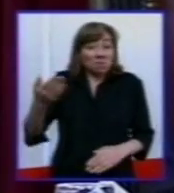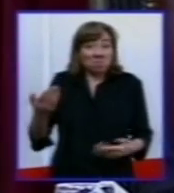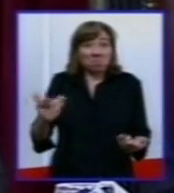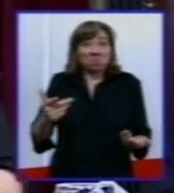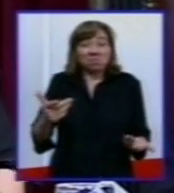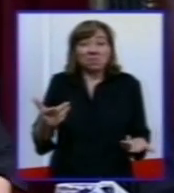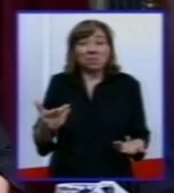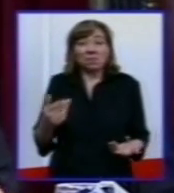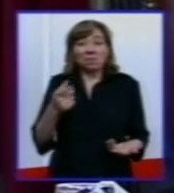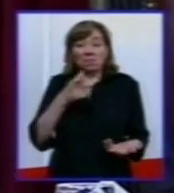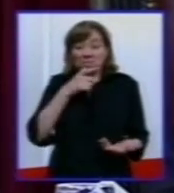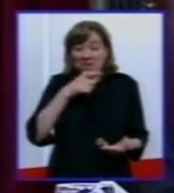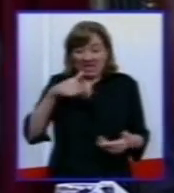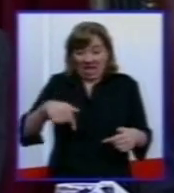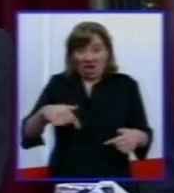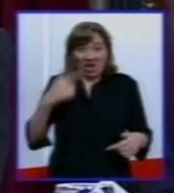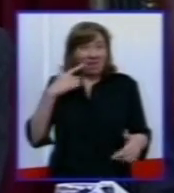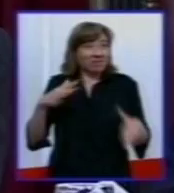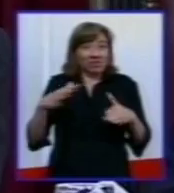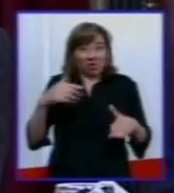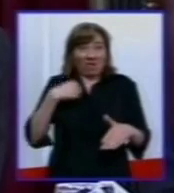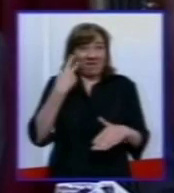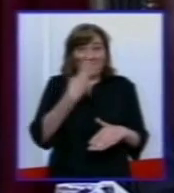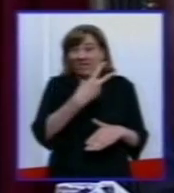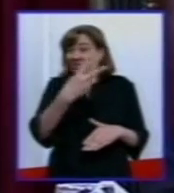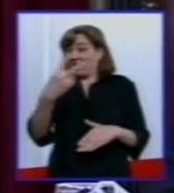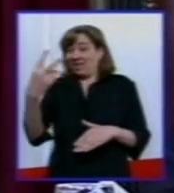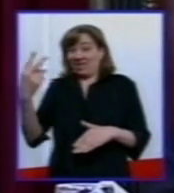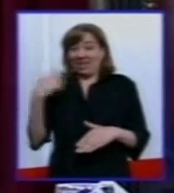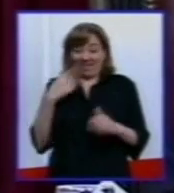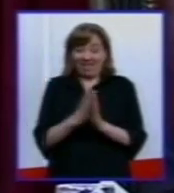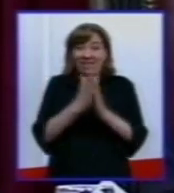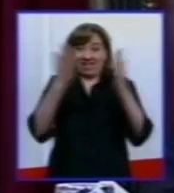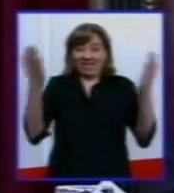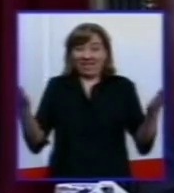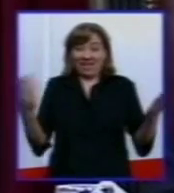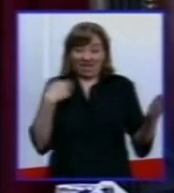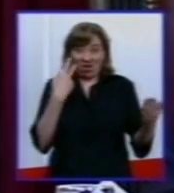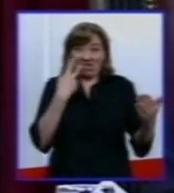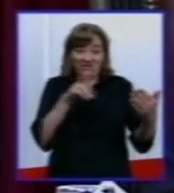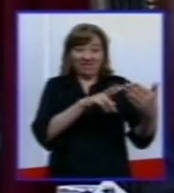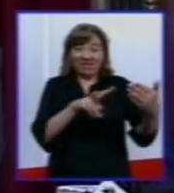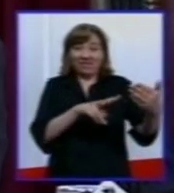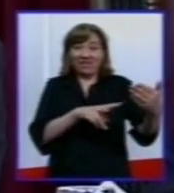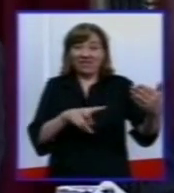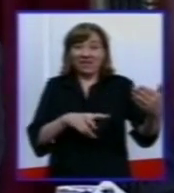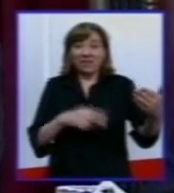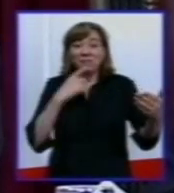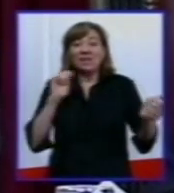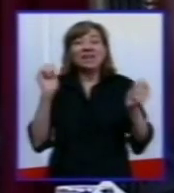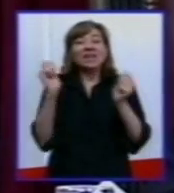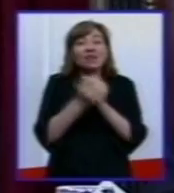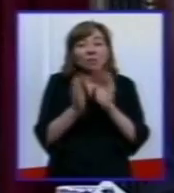agitación que hoy he visto en algún diario acerca de reformas